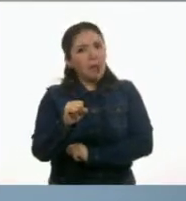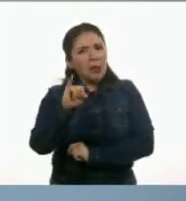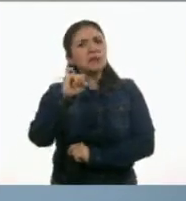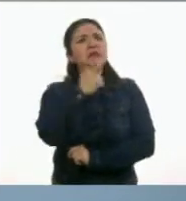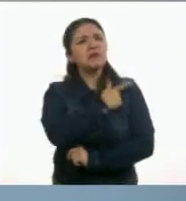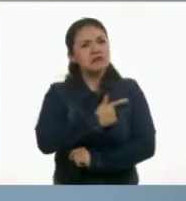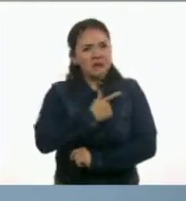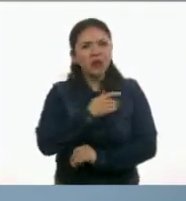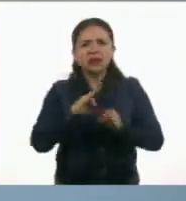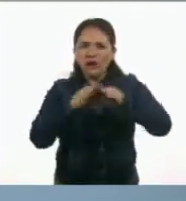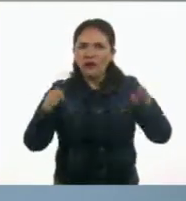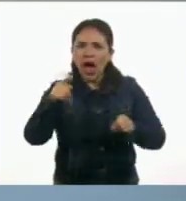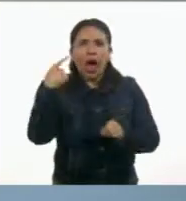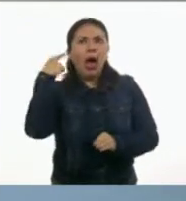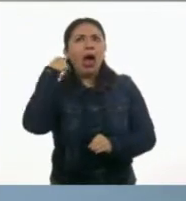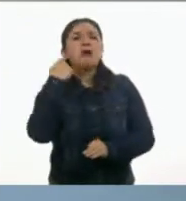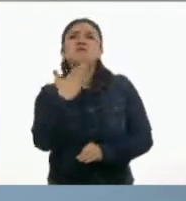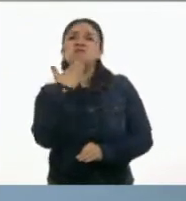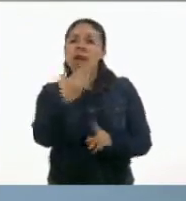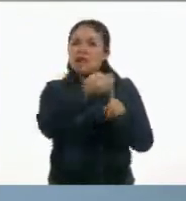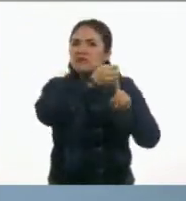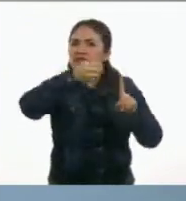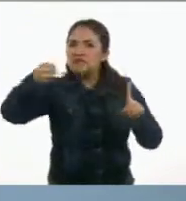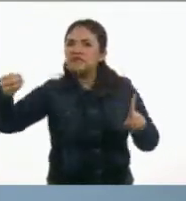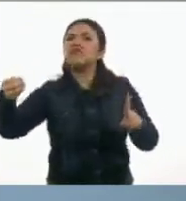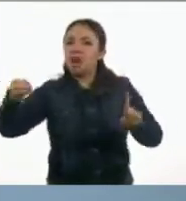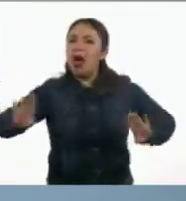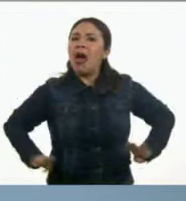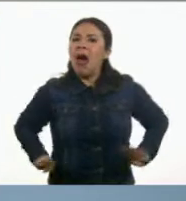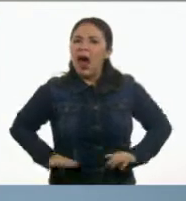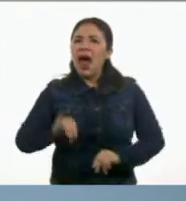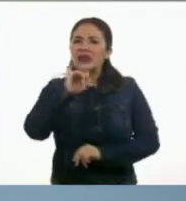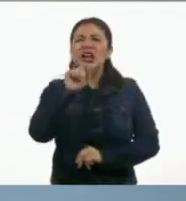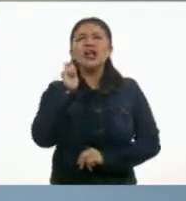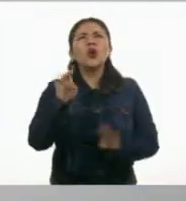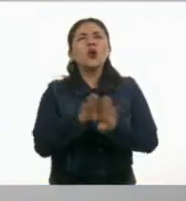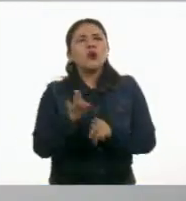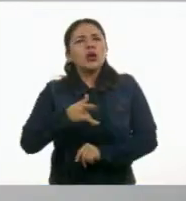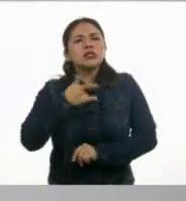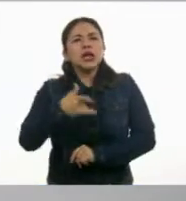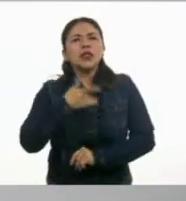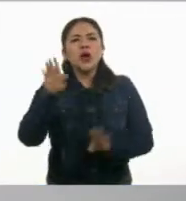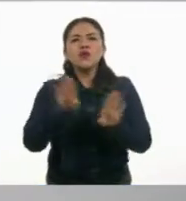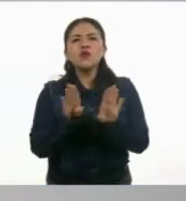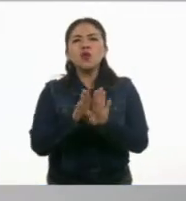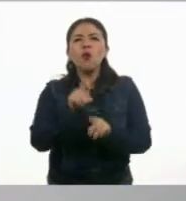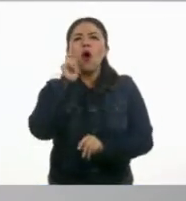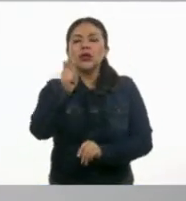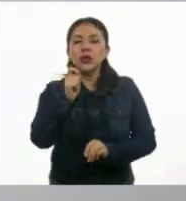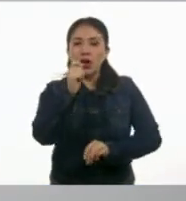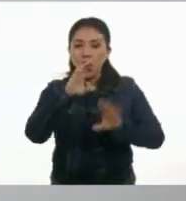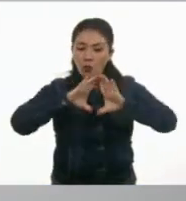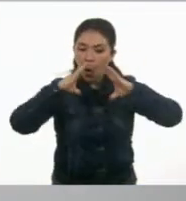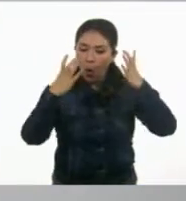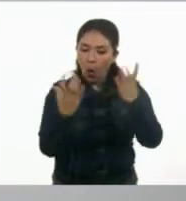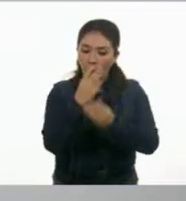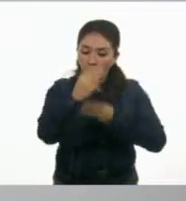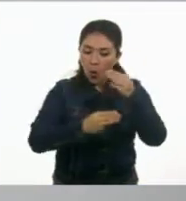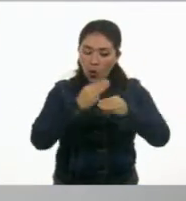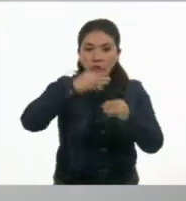Esa frase suena mucho mejor. Además, hace referencia a cómo es el planeta del